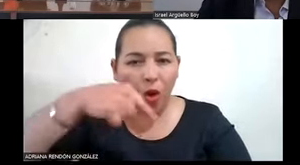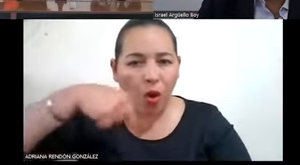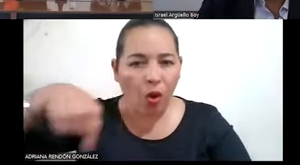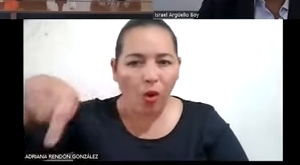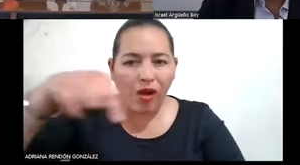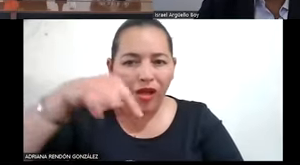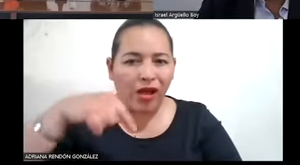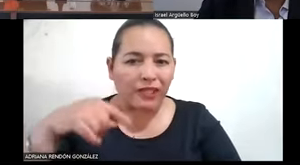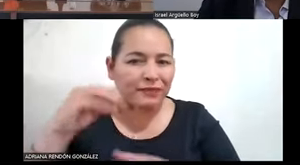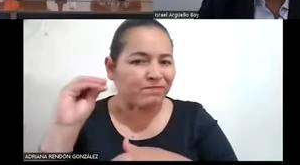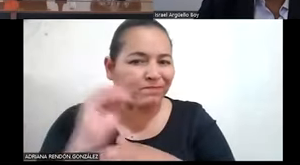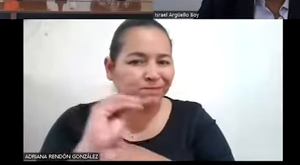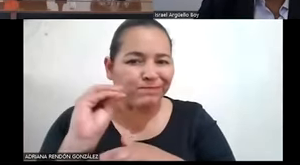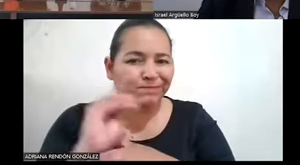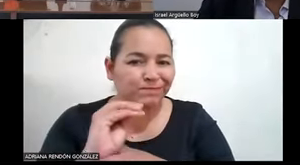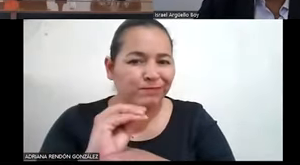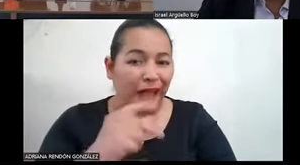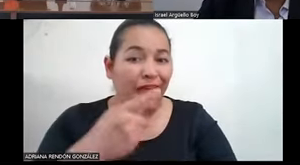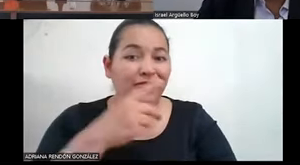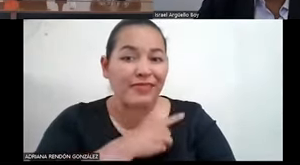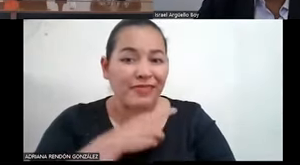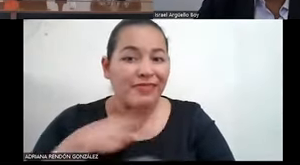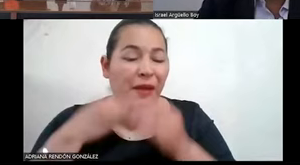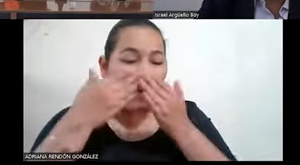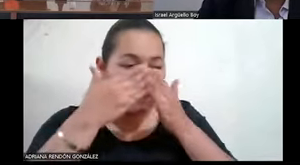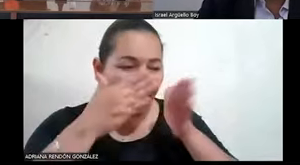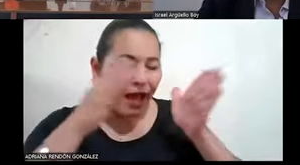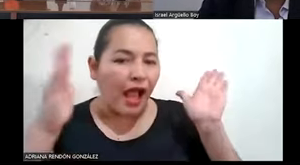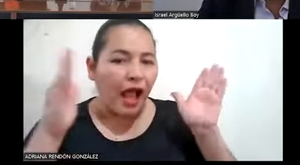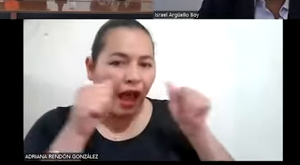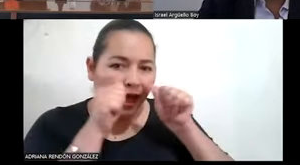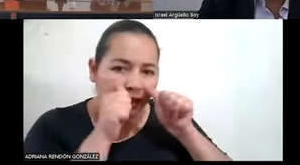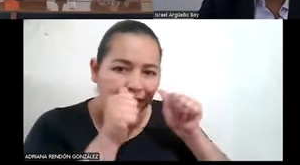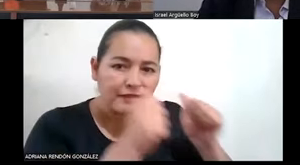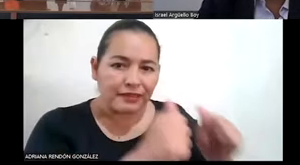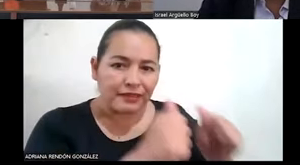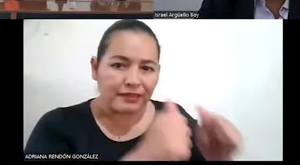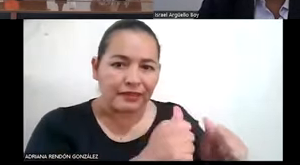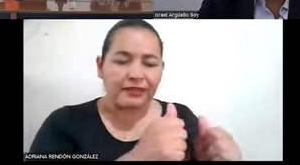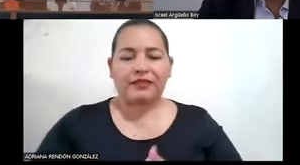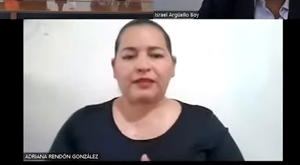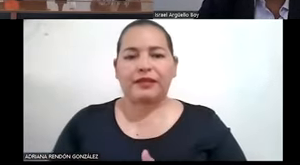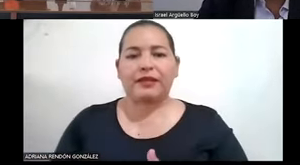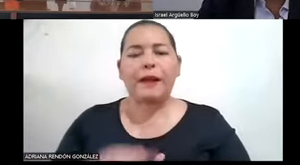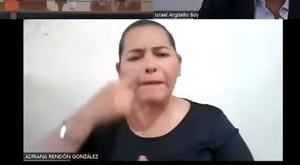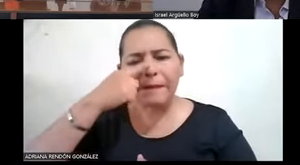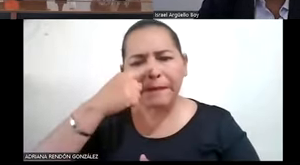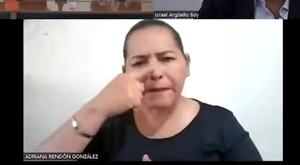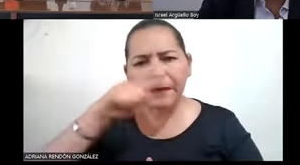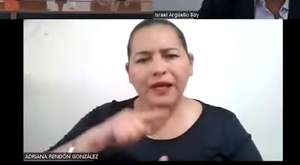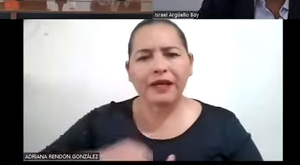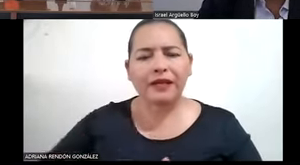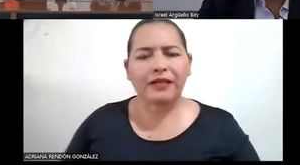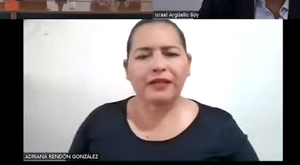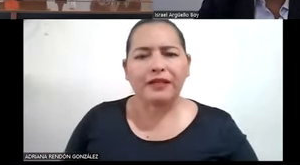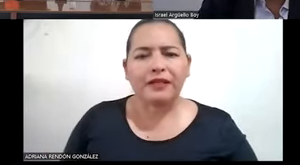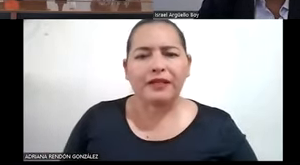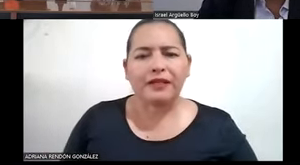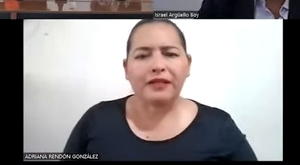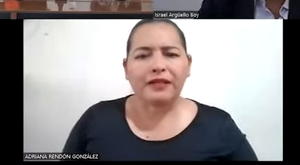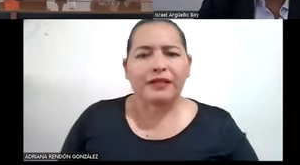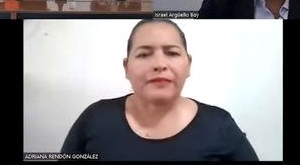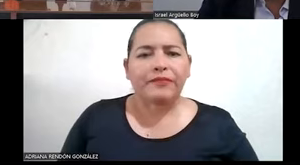atiendan sus necesidades a efecto de dotarles en la mayor medida posible de